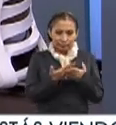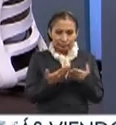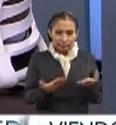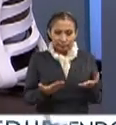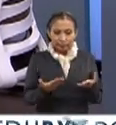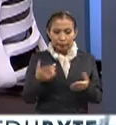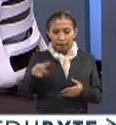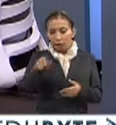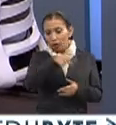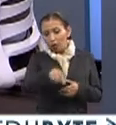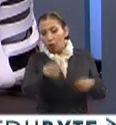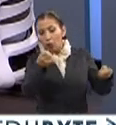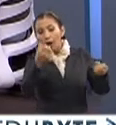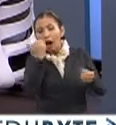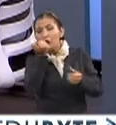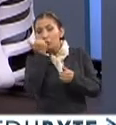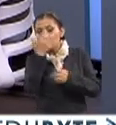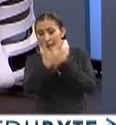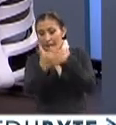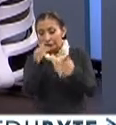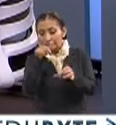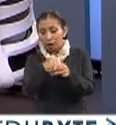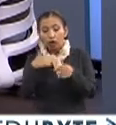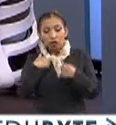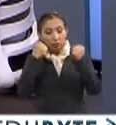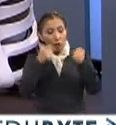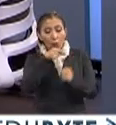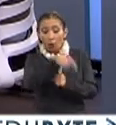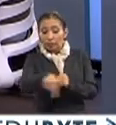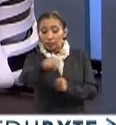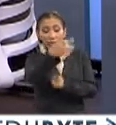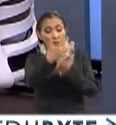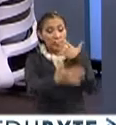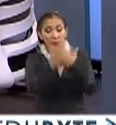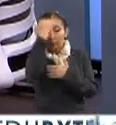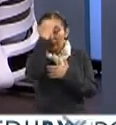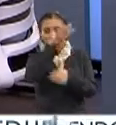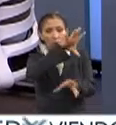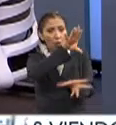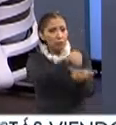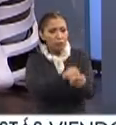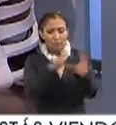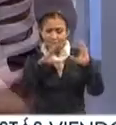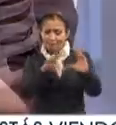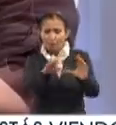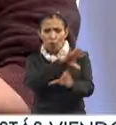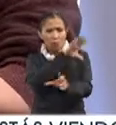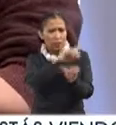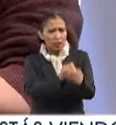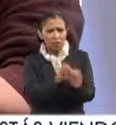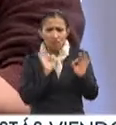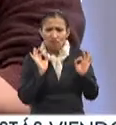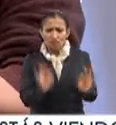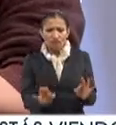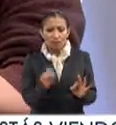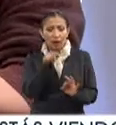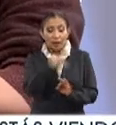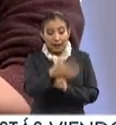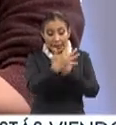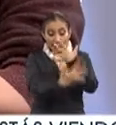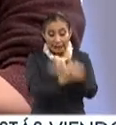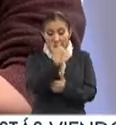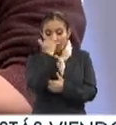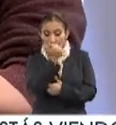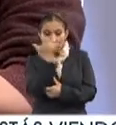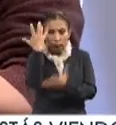la cantidad de alumnos es que nosotros garantizamos que ese alumno va a vivir una experiencia completa de formación integral. Eso quiere decir que nuestros